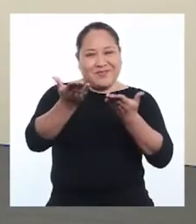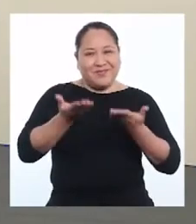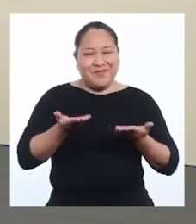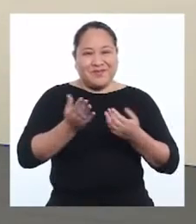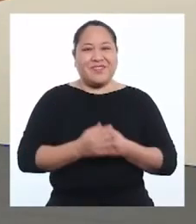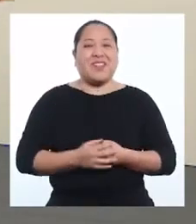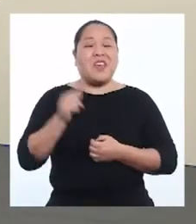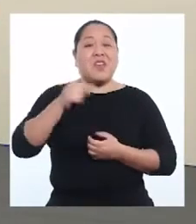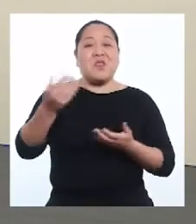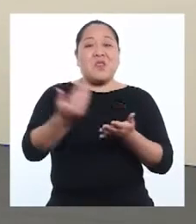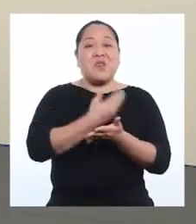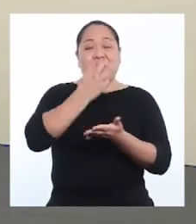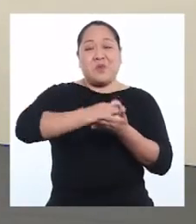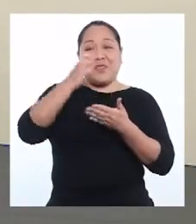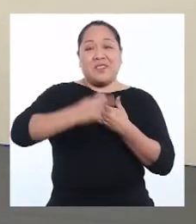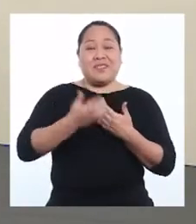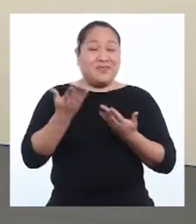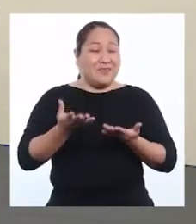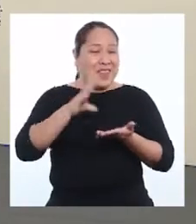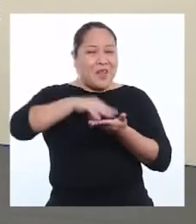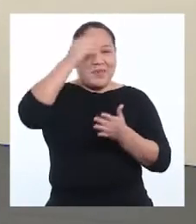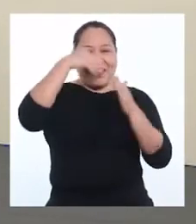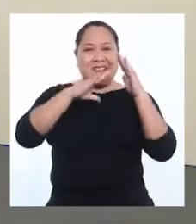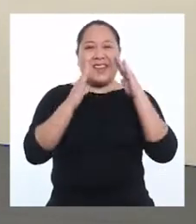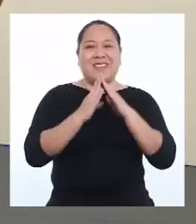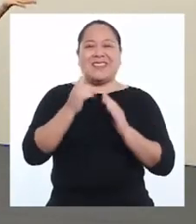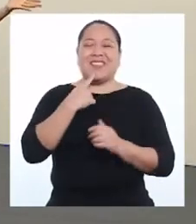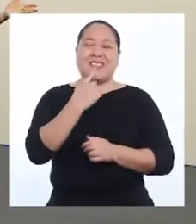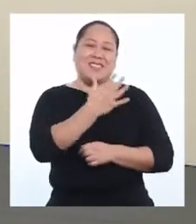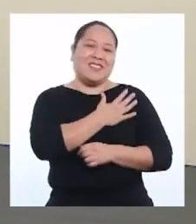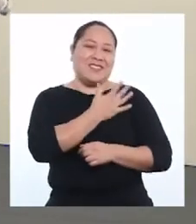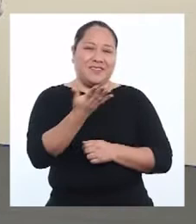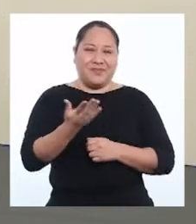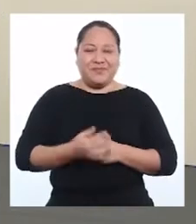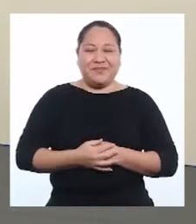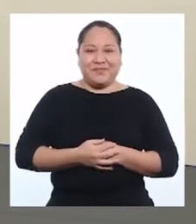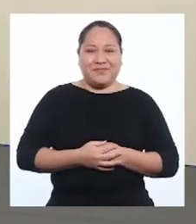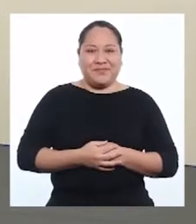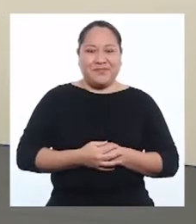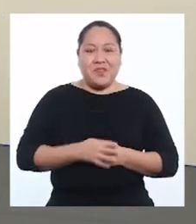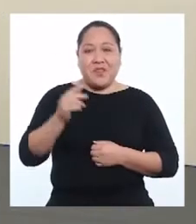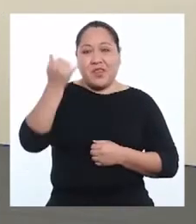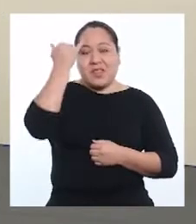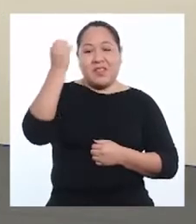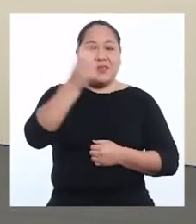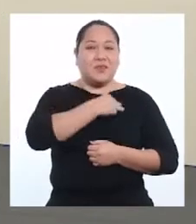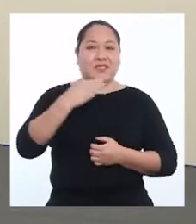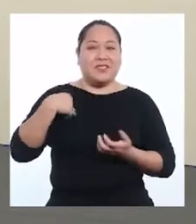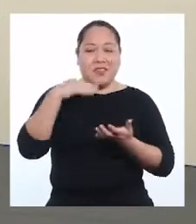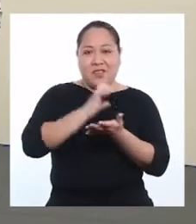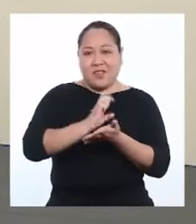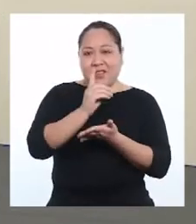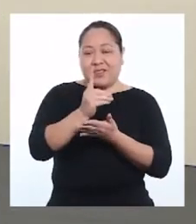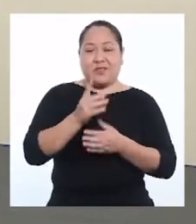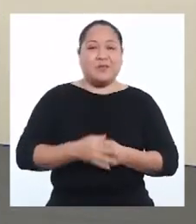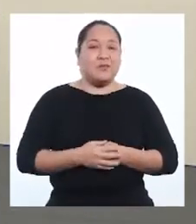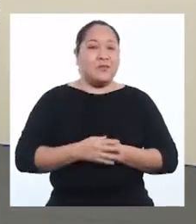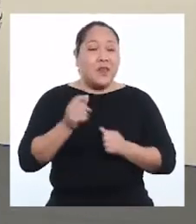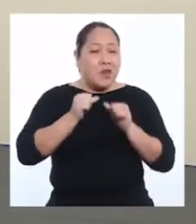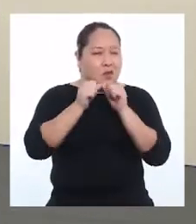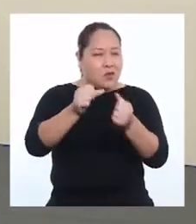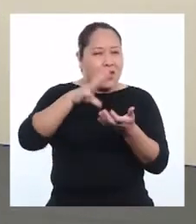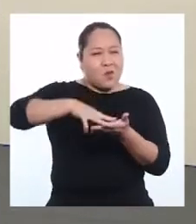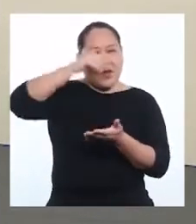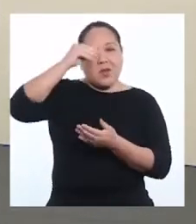Bienvenidas y bienvenidos a un nuevo programa de Aprendo en Casa para Quinto de Secundaria. Una iniciativa del Ministerio de